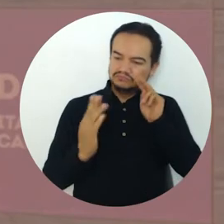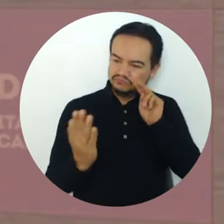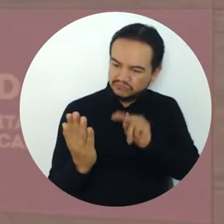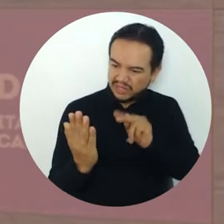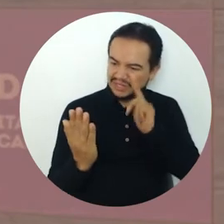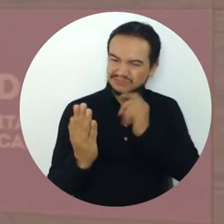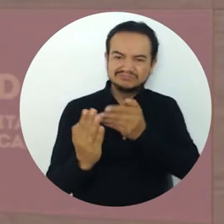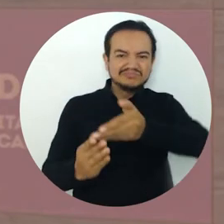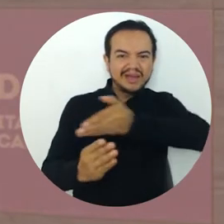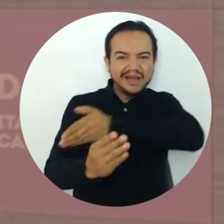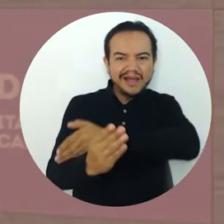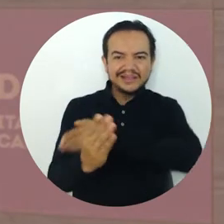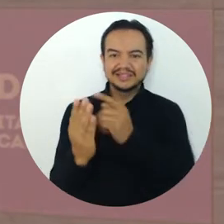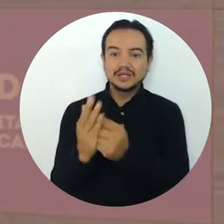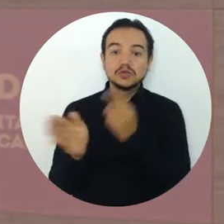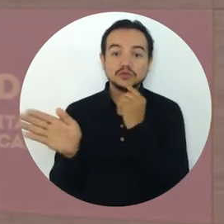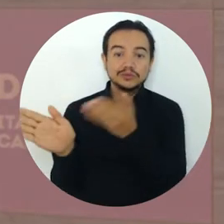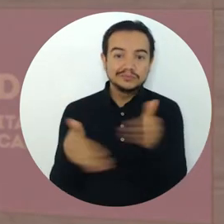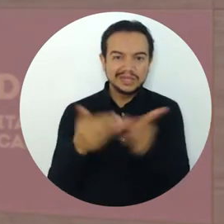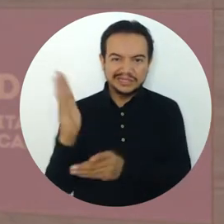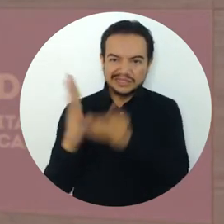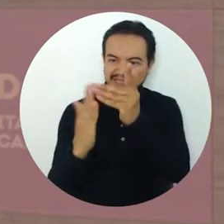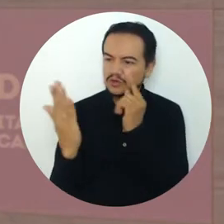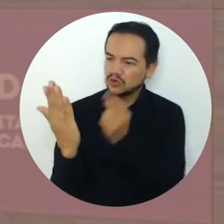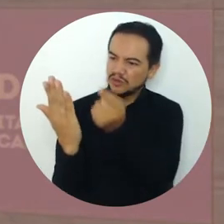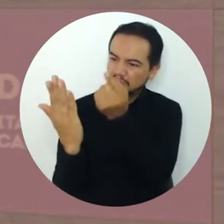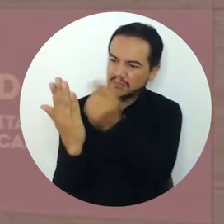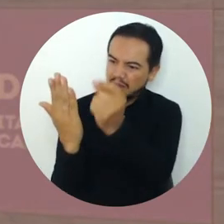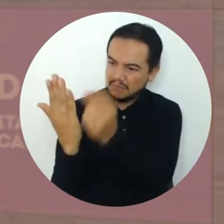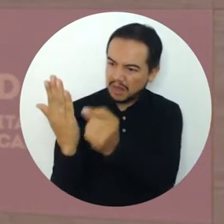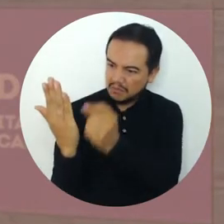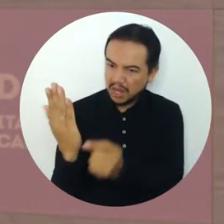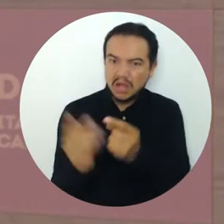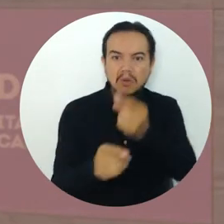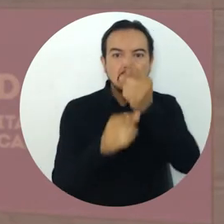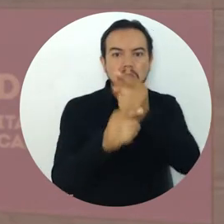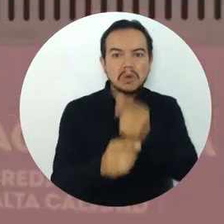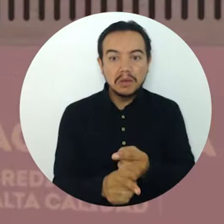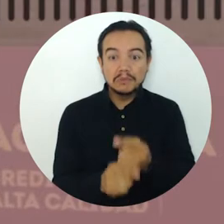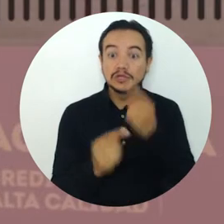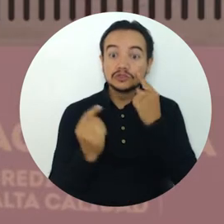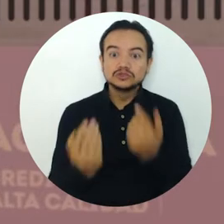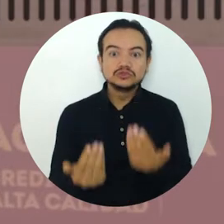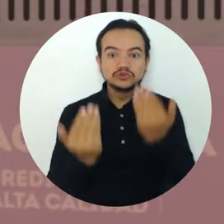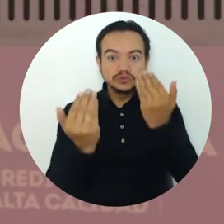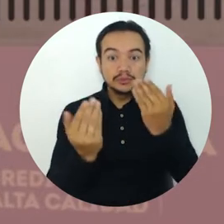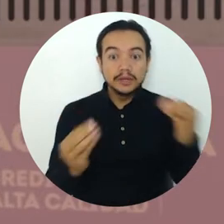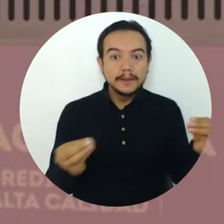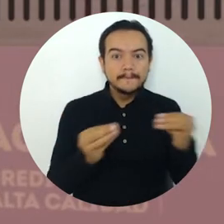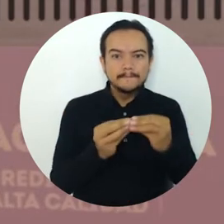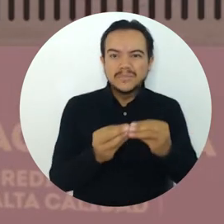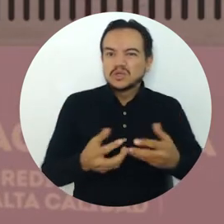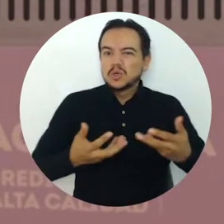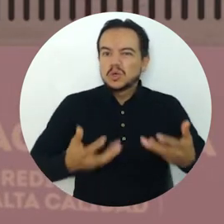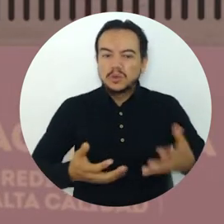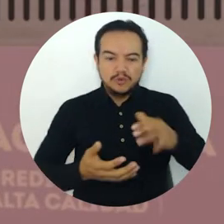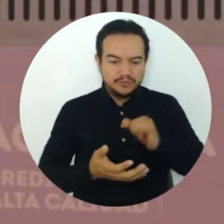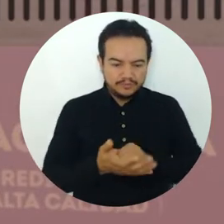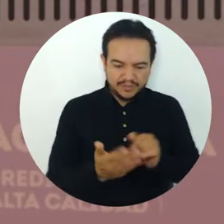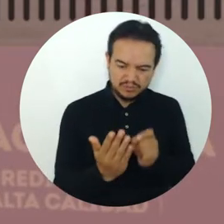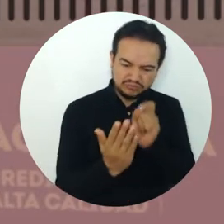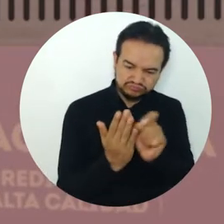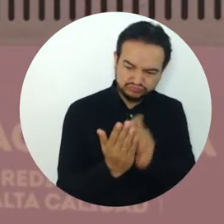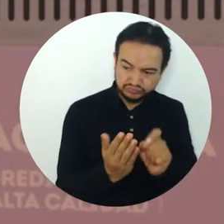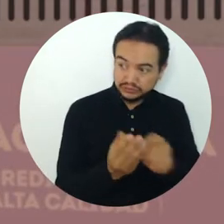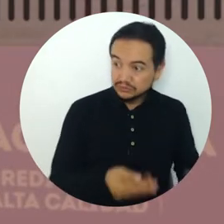Poder ver esos compromisos que se establecieron en el Plan de Desarrollo y el cómo vamos hasta hoy es un ejercicio muy bueno que nos ayuda también